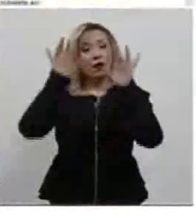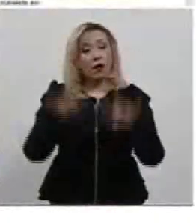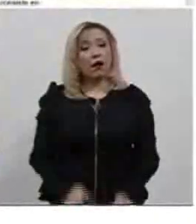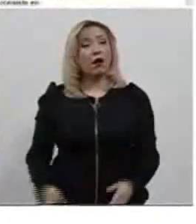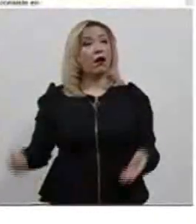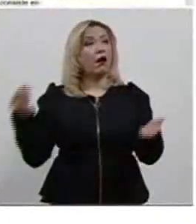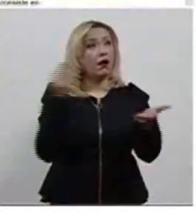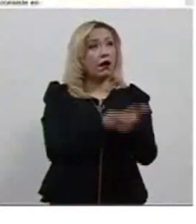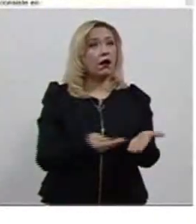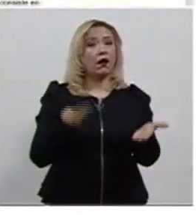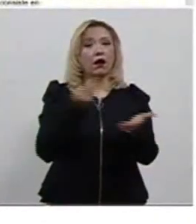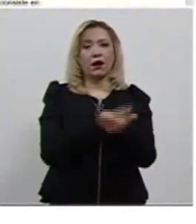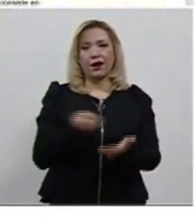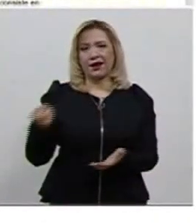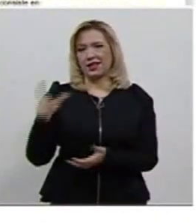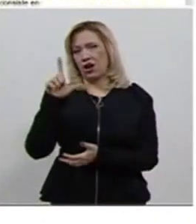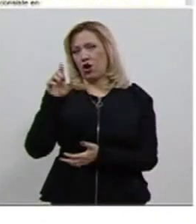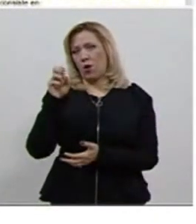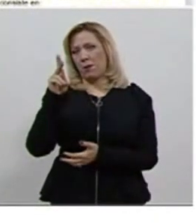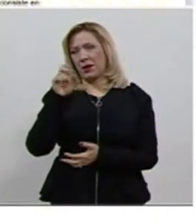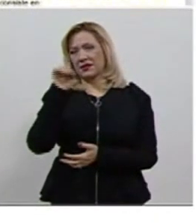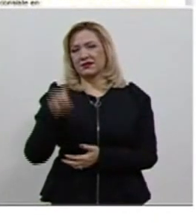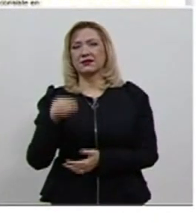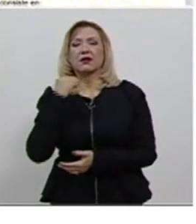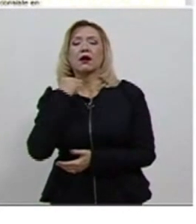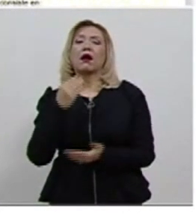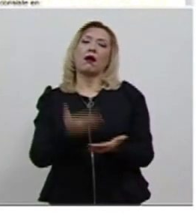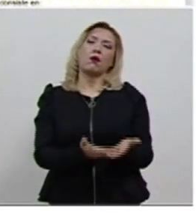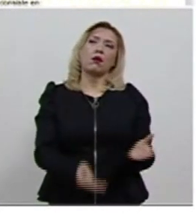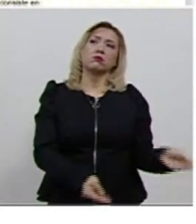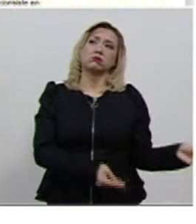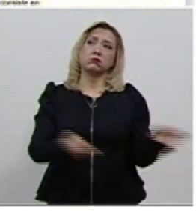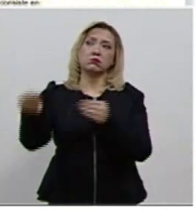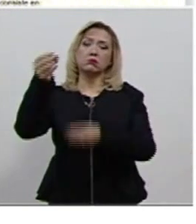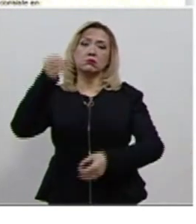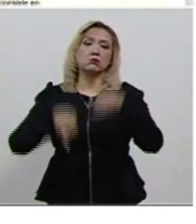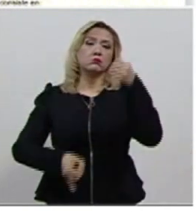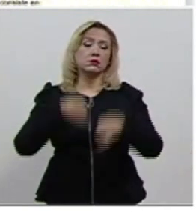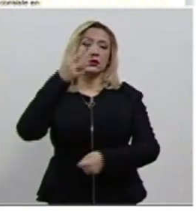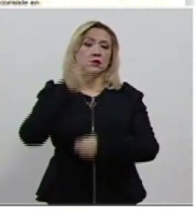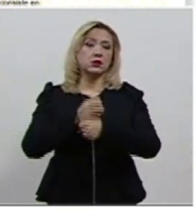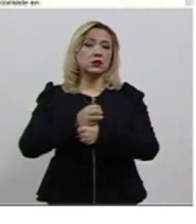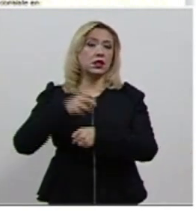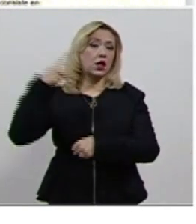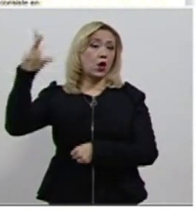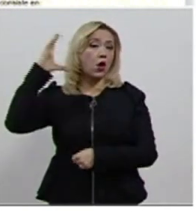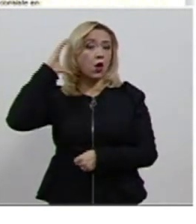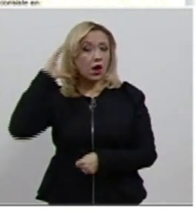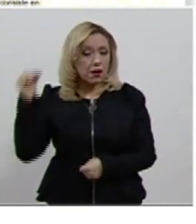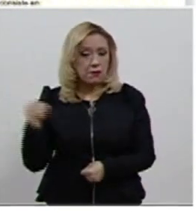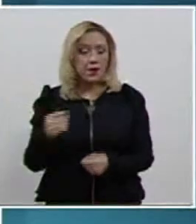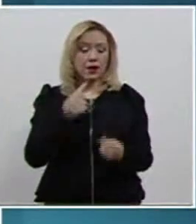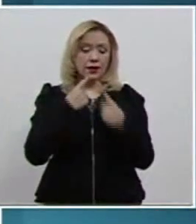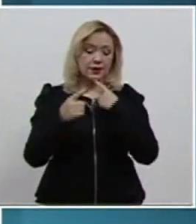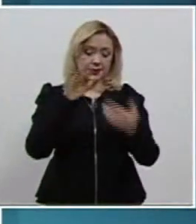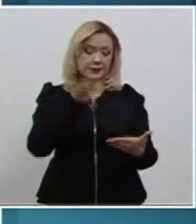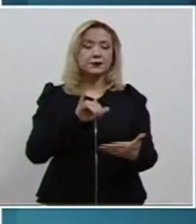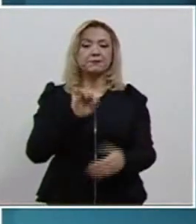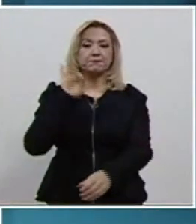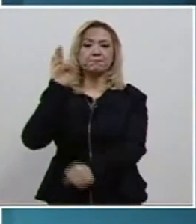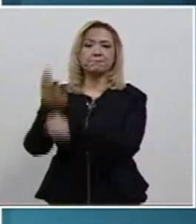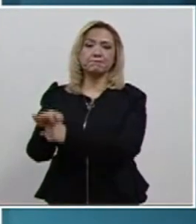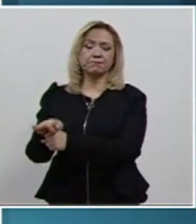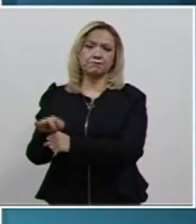López Balbuena, por lo que el asunto llegó al juzgado tercero de distrito en el Estado de Colima, quien concedió el amparo para